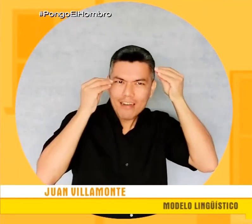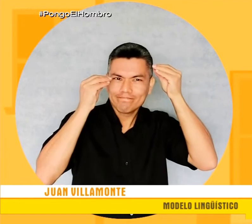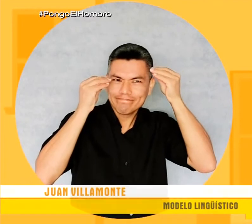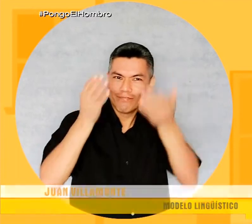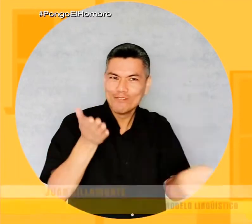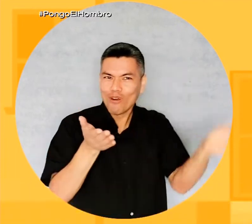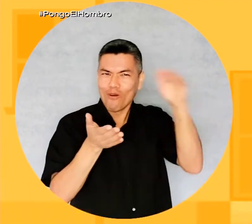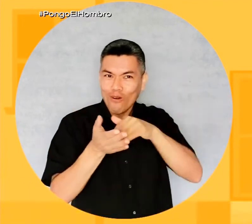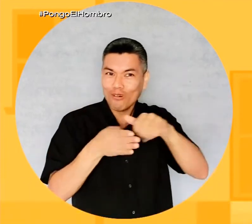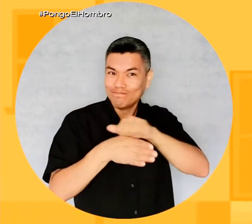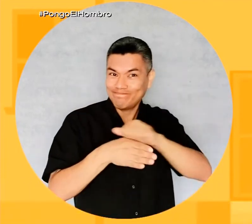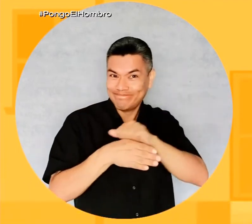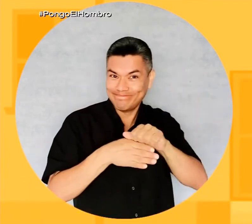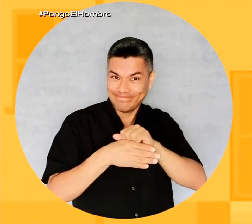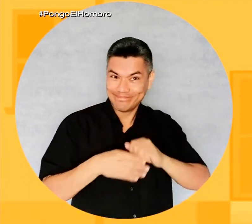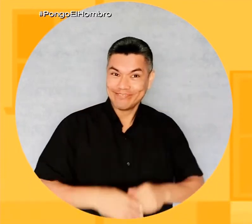secuencia.